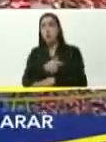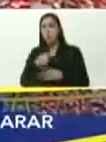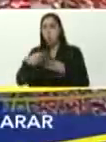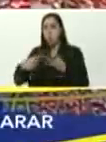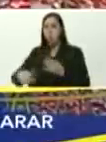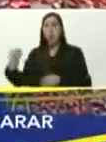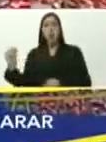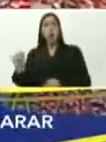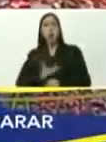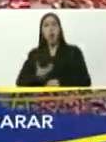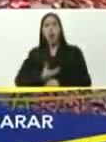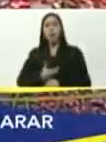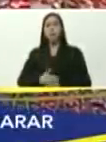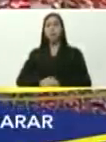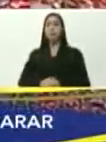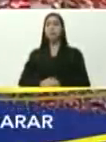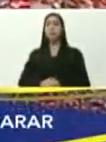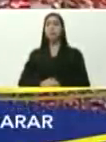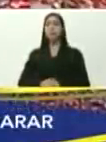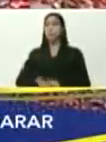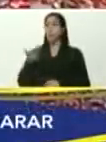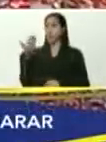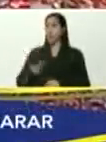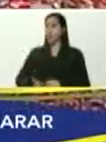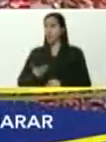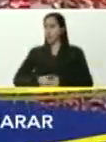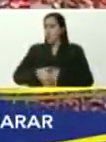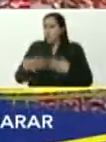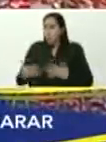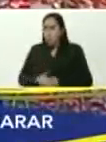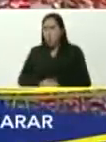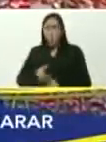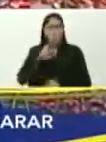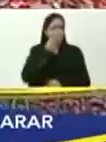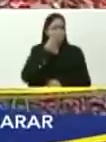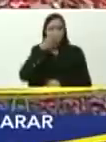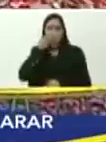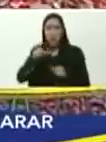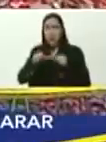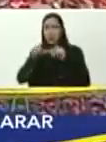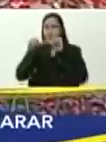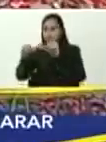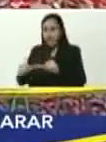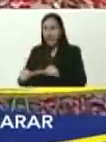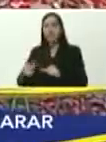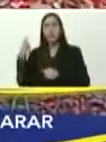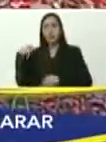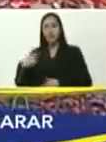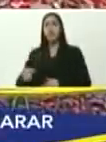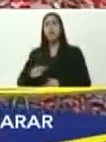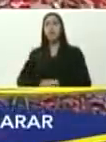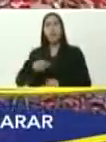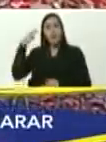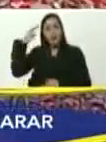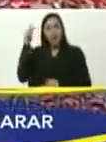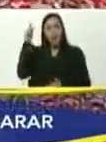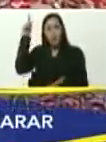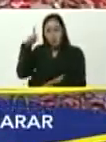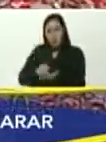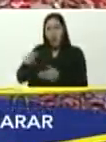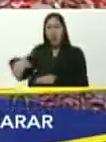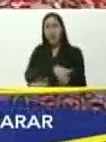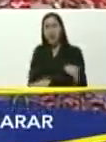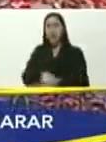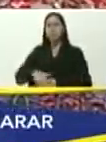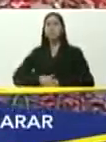gobernadores, lo más importante, es la inspección permanente, tener el pie en la calle, el ojo en la calle,